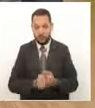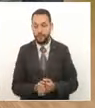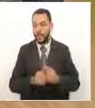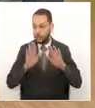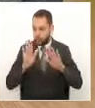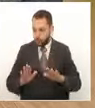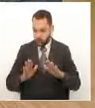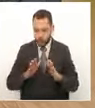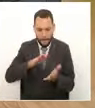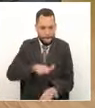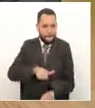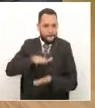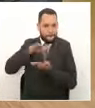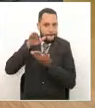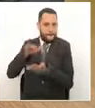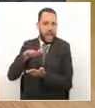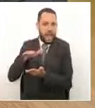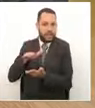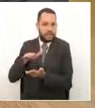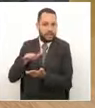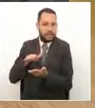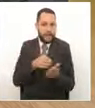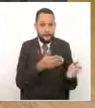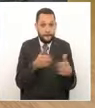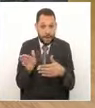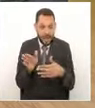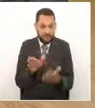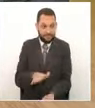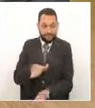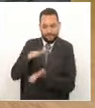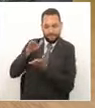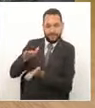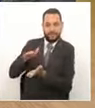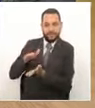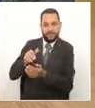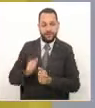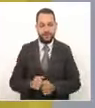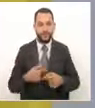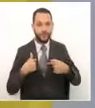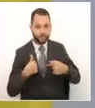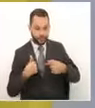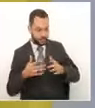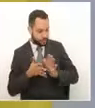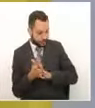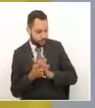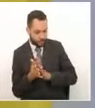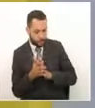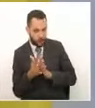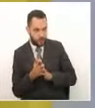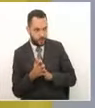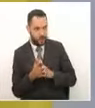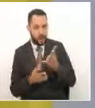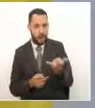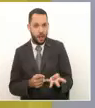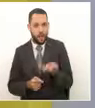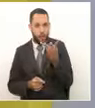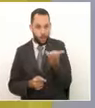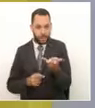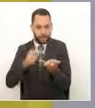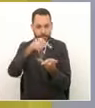desarrollo. están todos los sectores. Permíteme, permíteme, yo le cuento al público televidente cuáles son esos cuatro ejes.